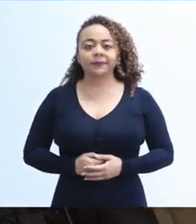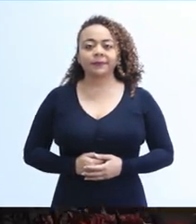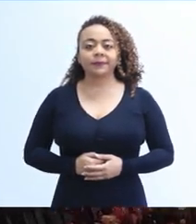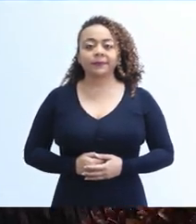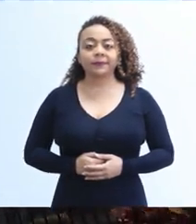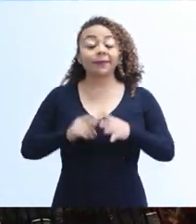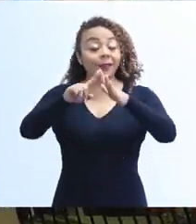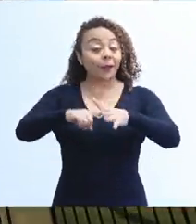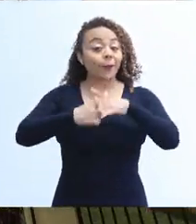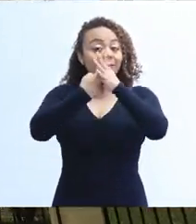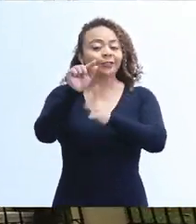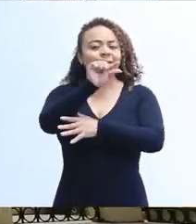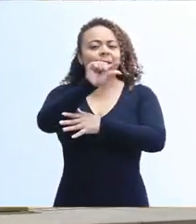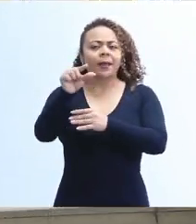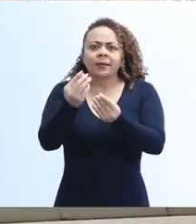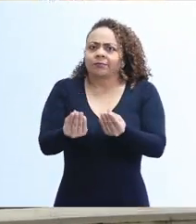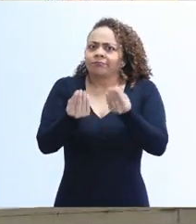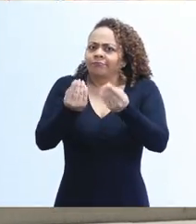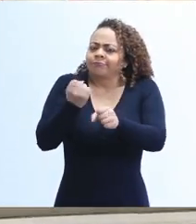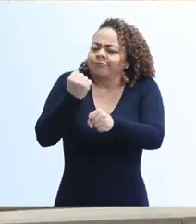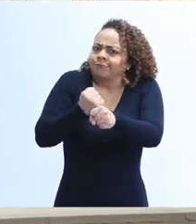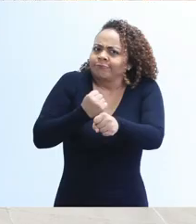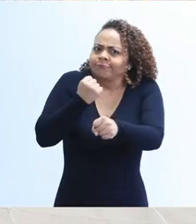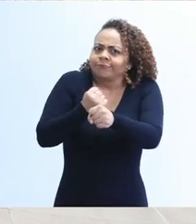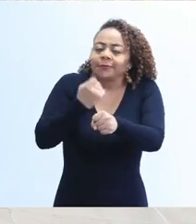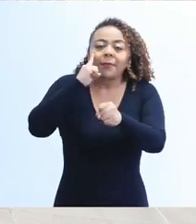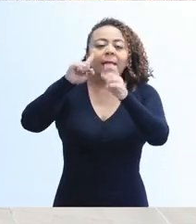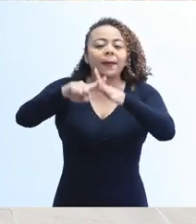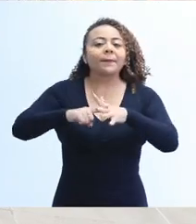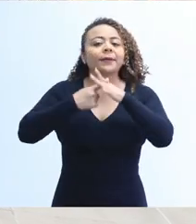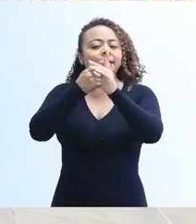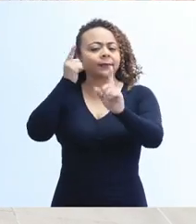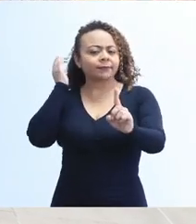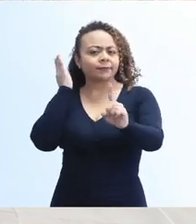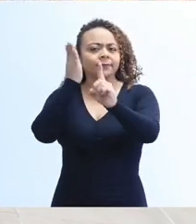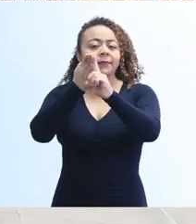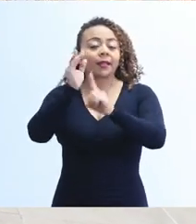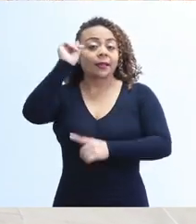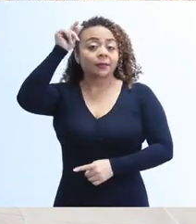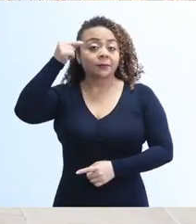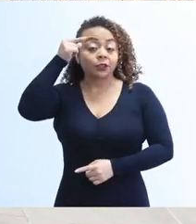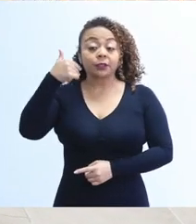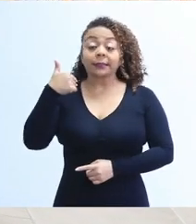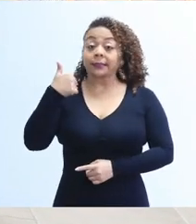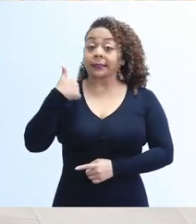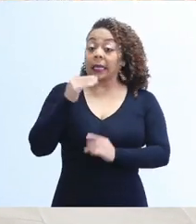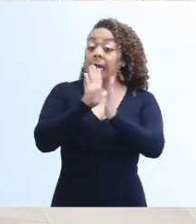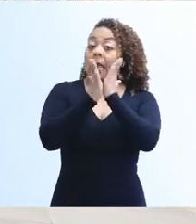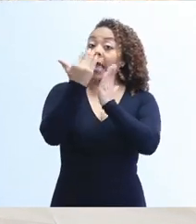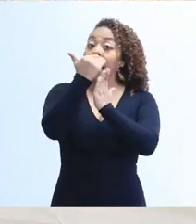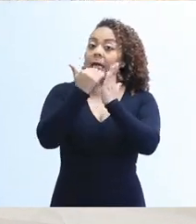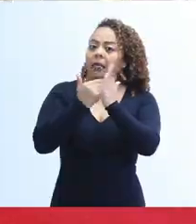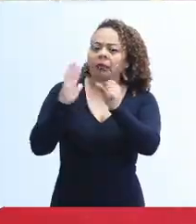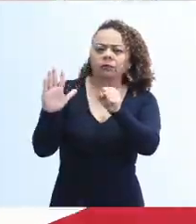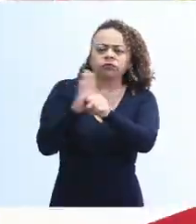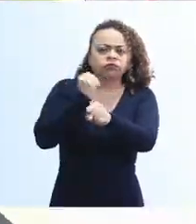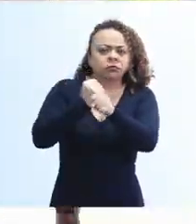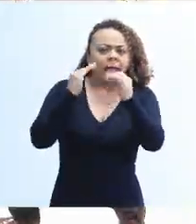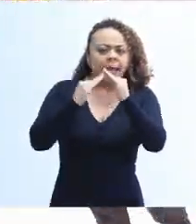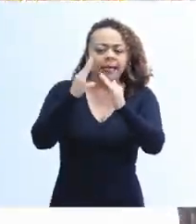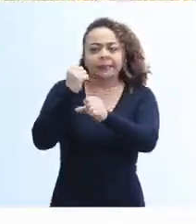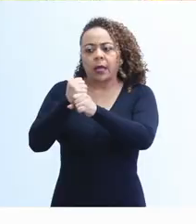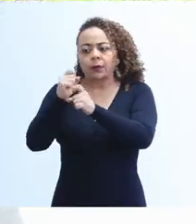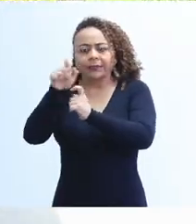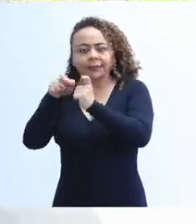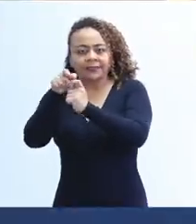Este fue el comienzo de una semana cargada de trabajo para empezar el rumbo de una administración que viene con una agenda cargada de tareas